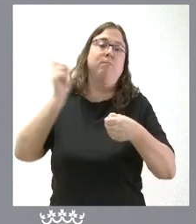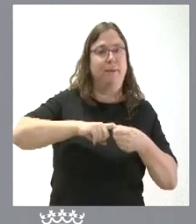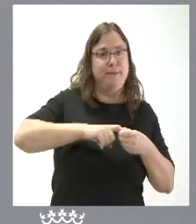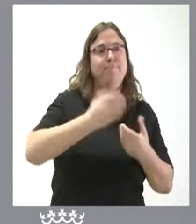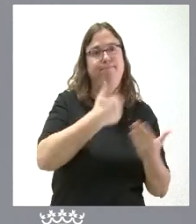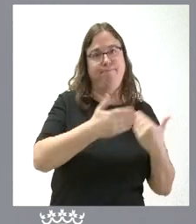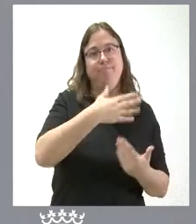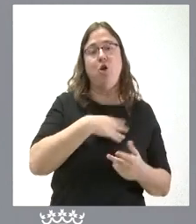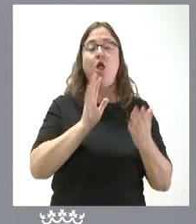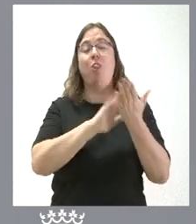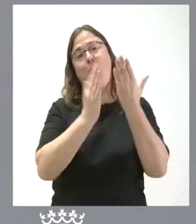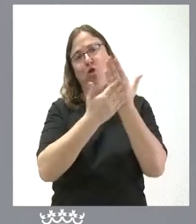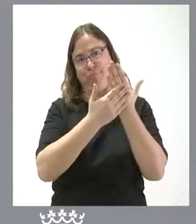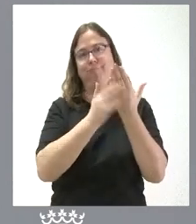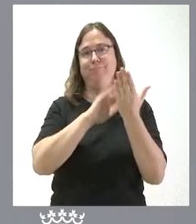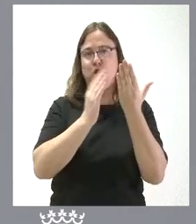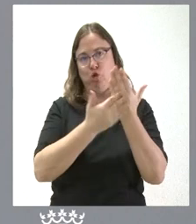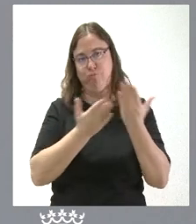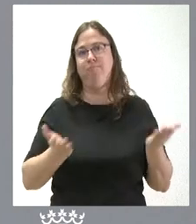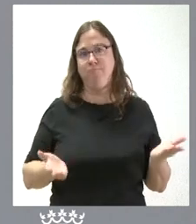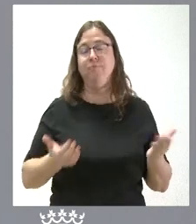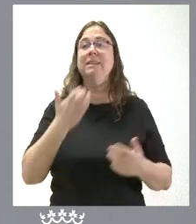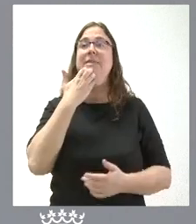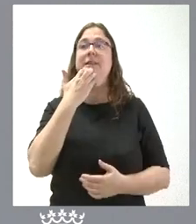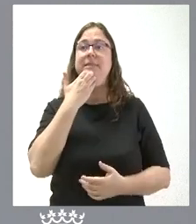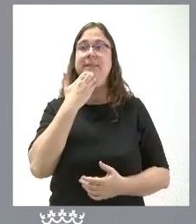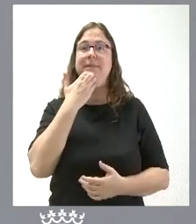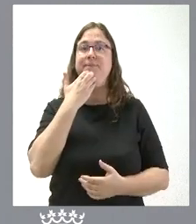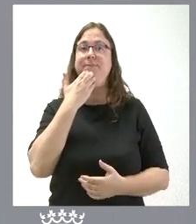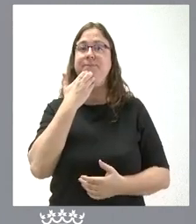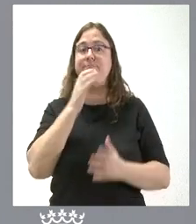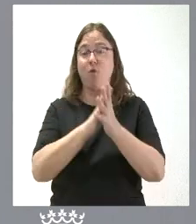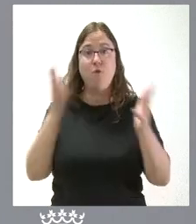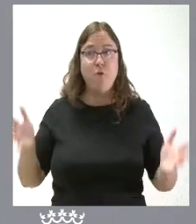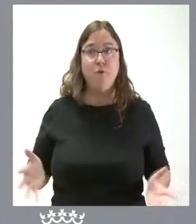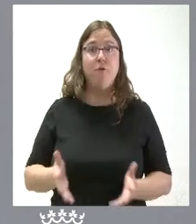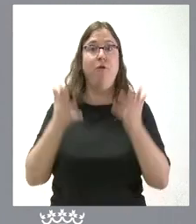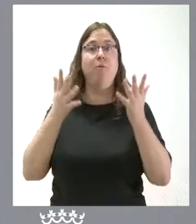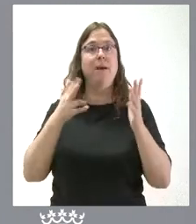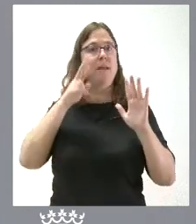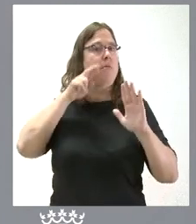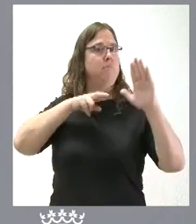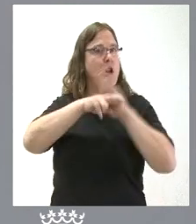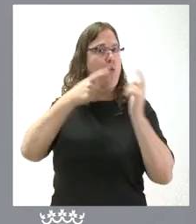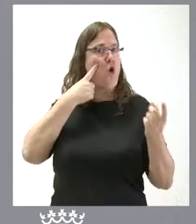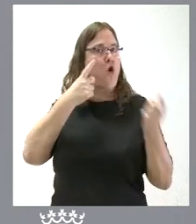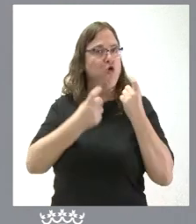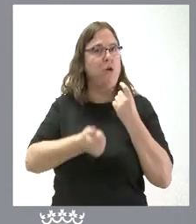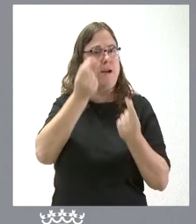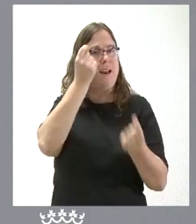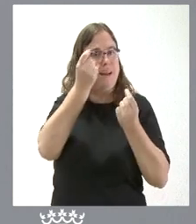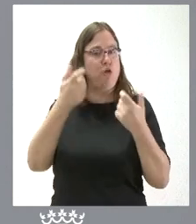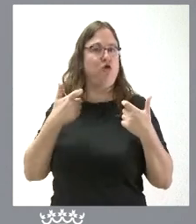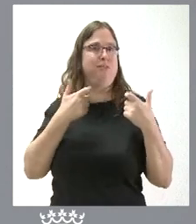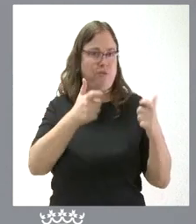apuestas son las dos caras de la misma moneda si se fomenta una mayor regulación y mayores requisitos para el sector